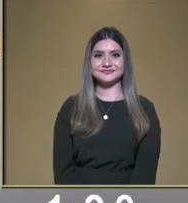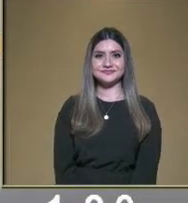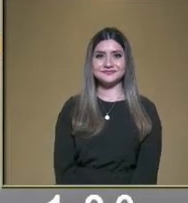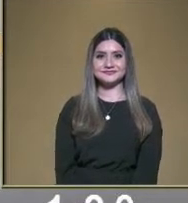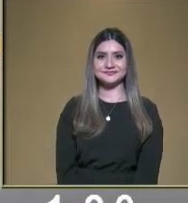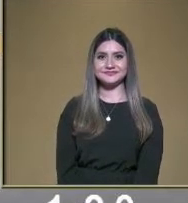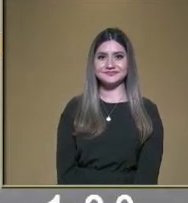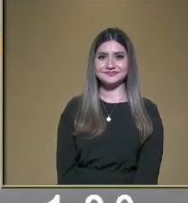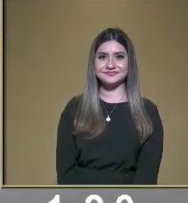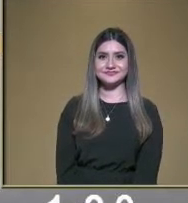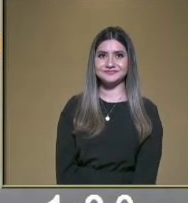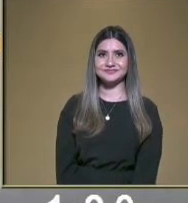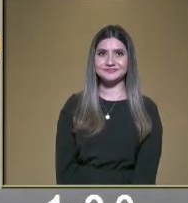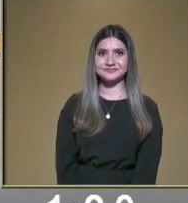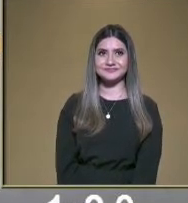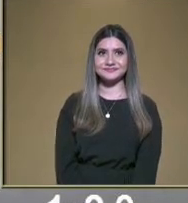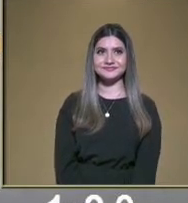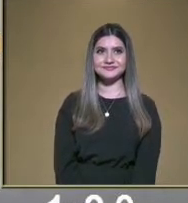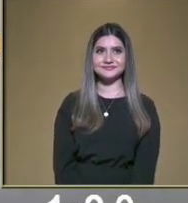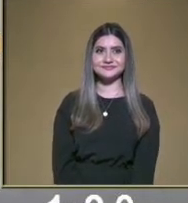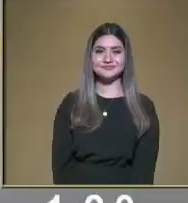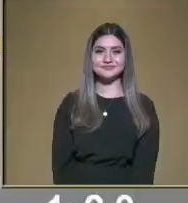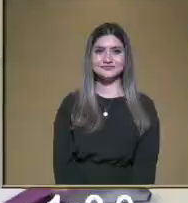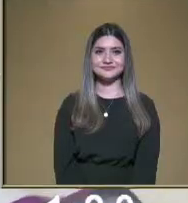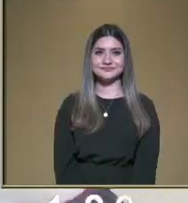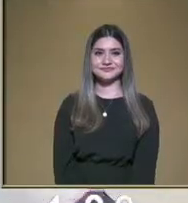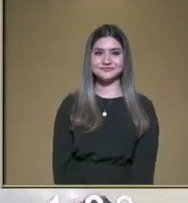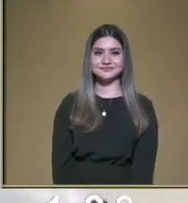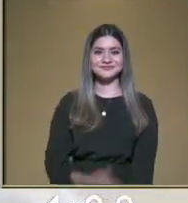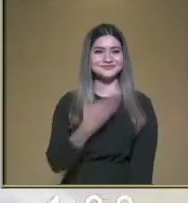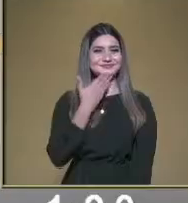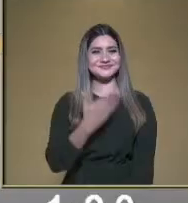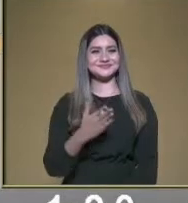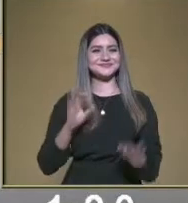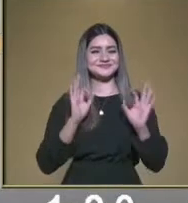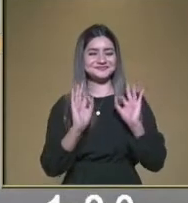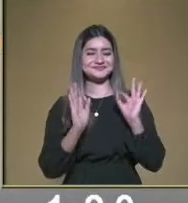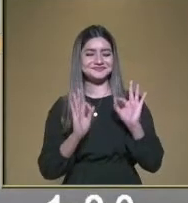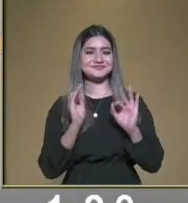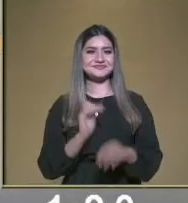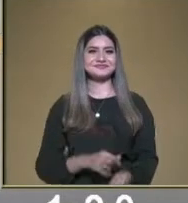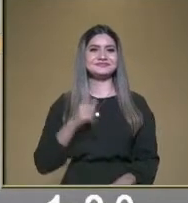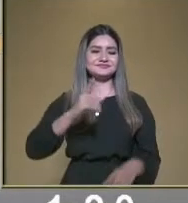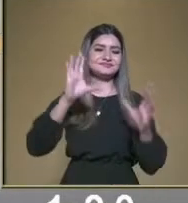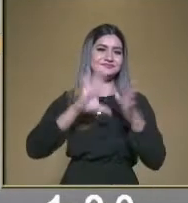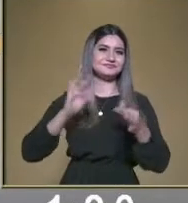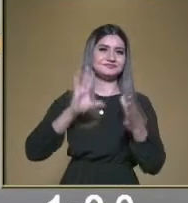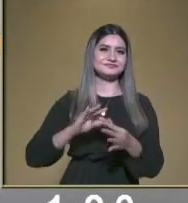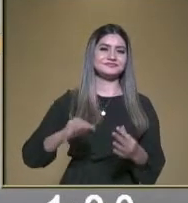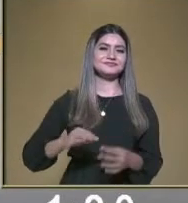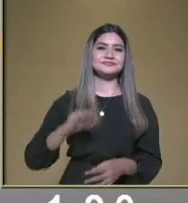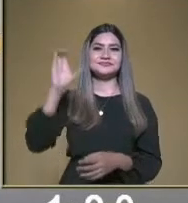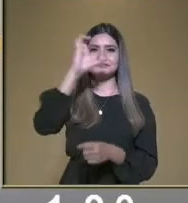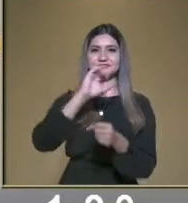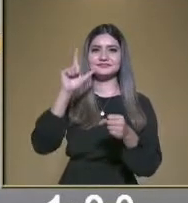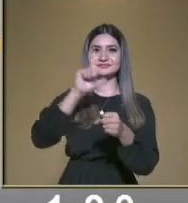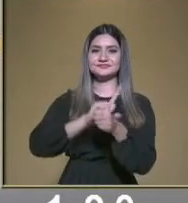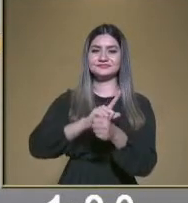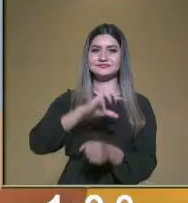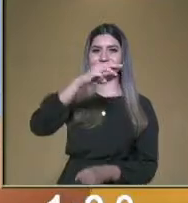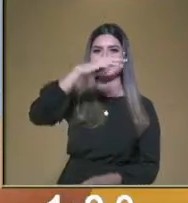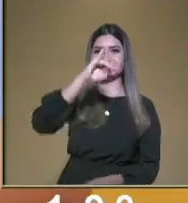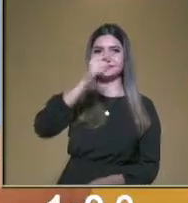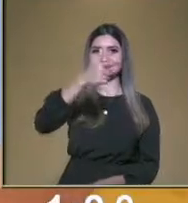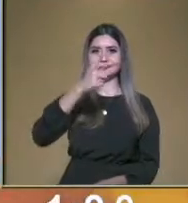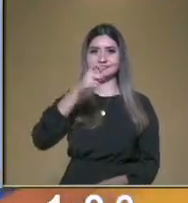A ver. A ver. Muy bien, maestro. A ver, ¿qué nos puede platicar de la cultura mixteca? Bueno, los mixtecos